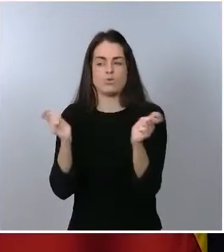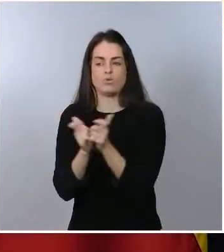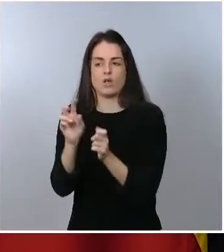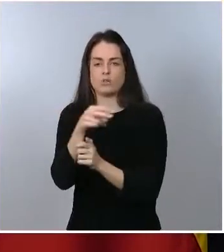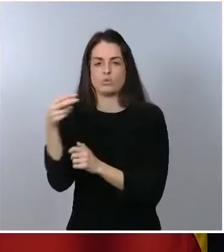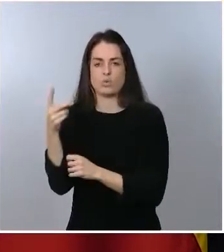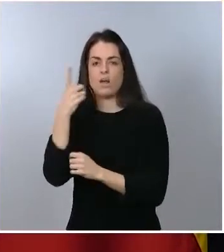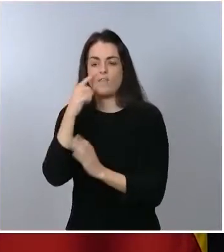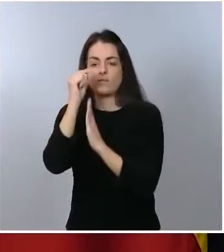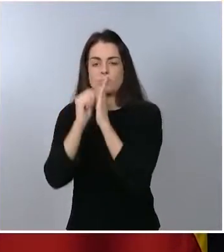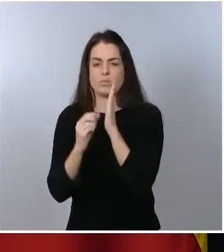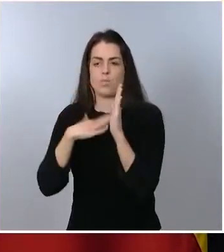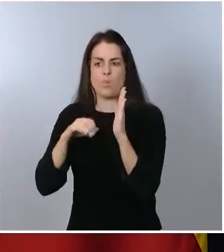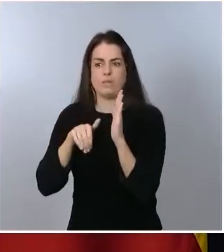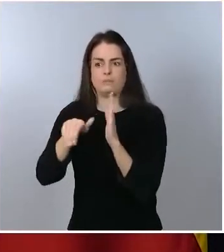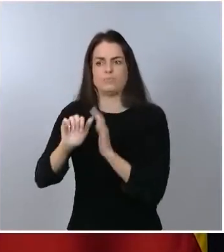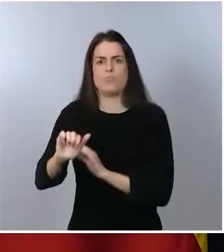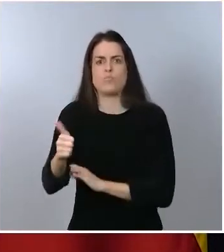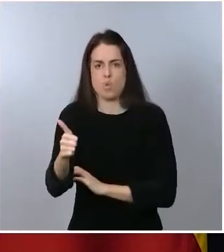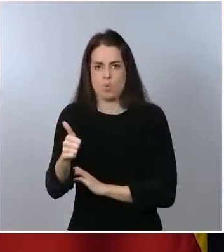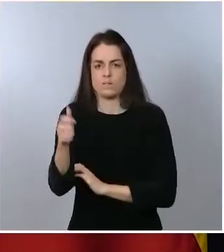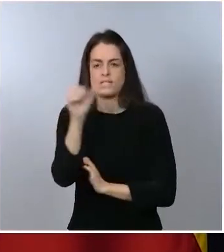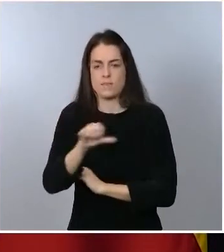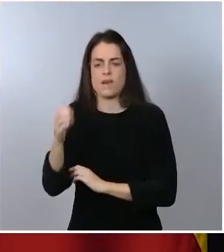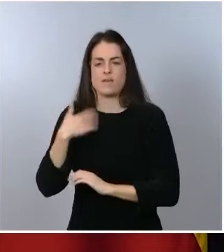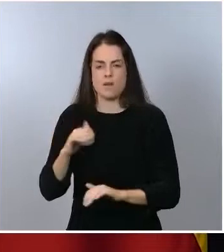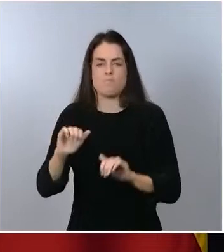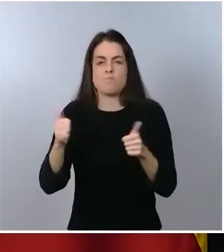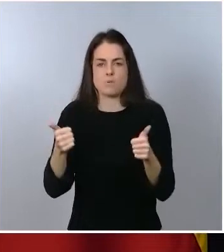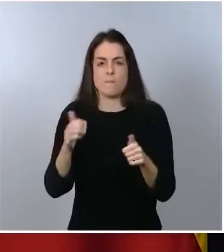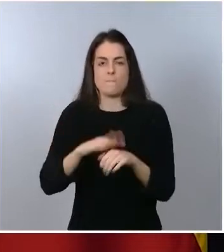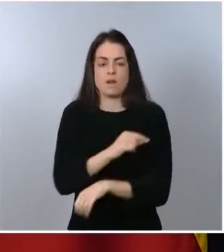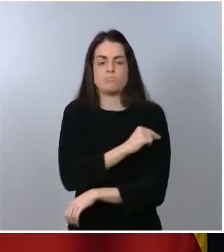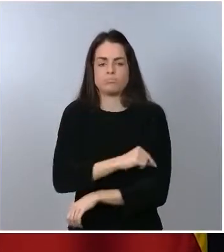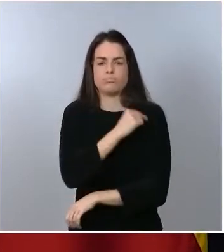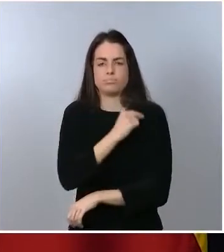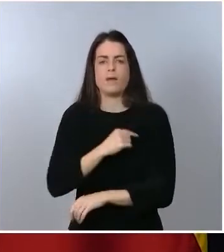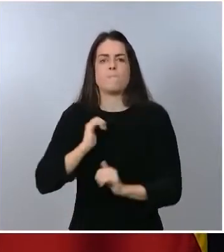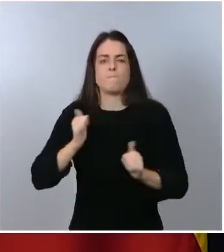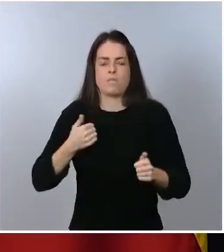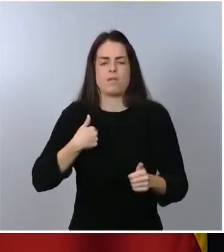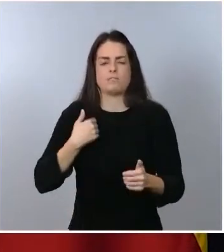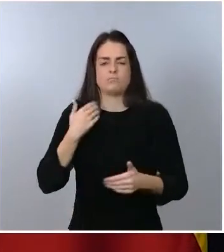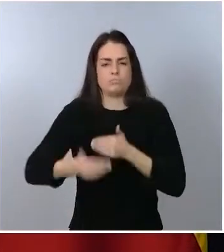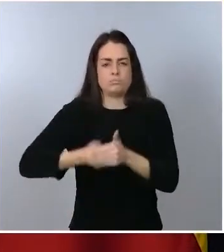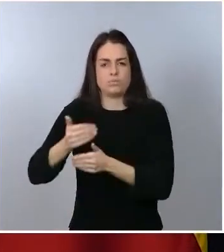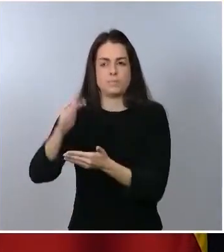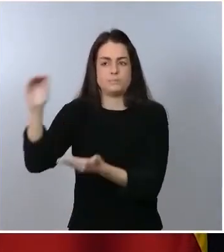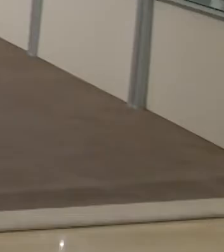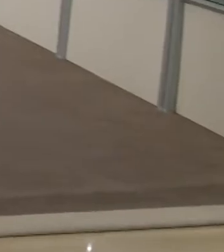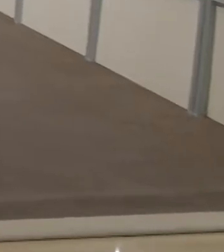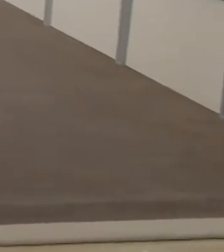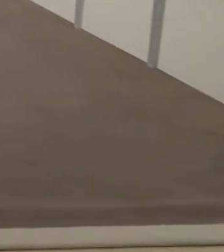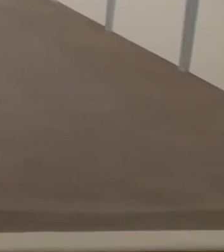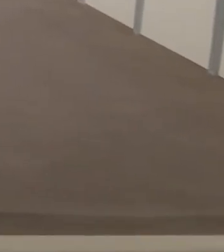podría ser autorizada esta misma semana en el ámbito europeo y de la que recibiríamos dosis en el transcurso de los próximos